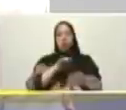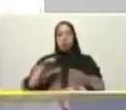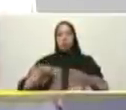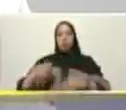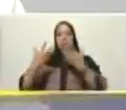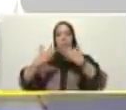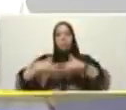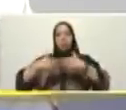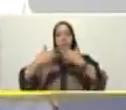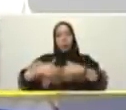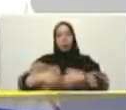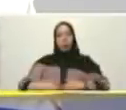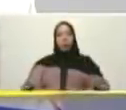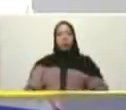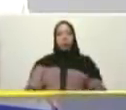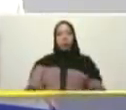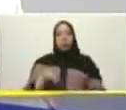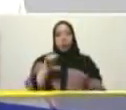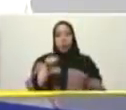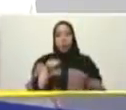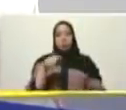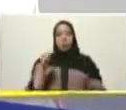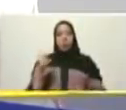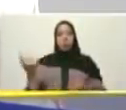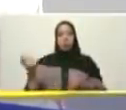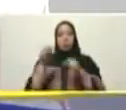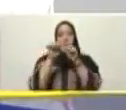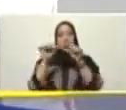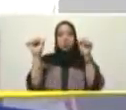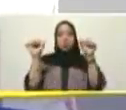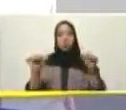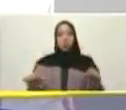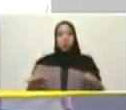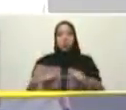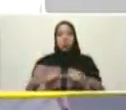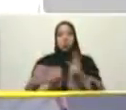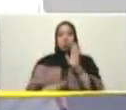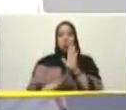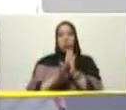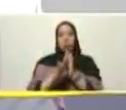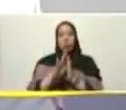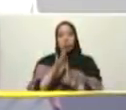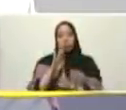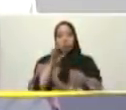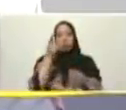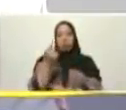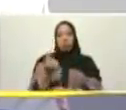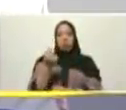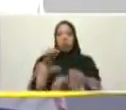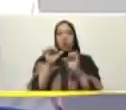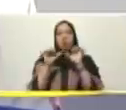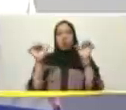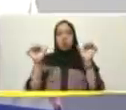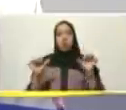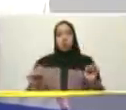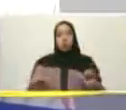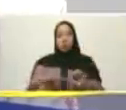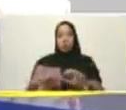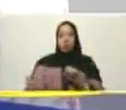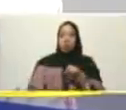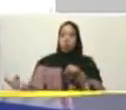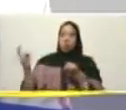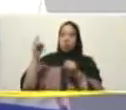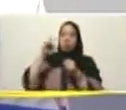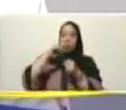este sistema de invierte ahorra y construye desarrolla el vértice financiero de ese sistema incorporando